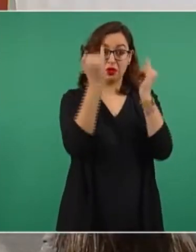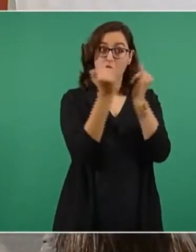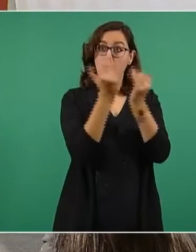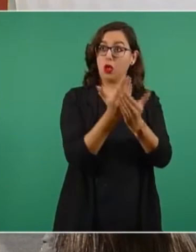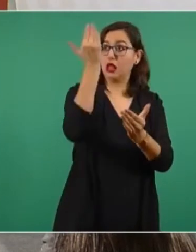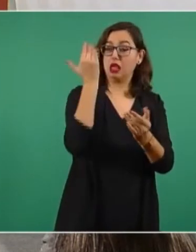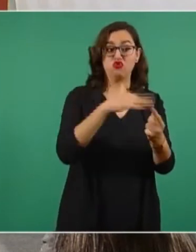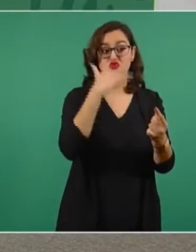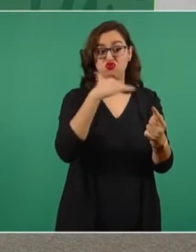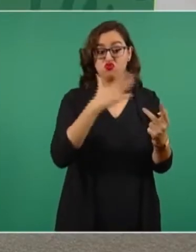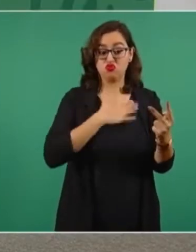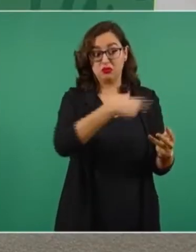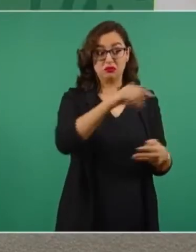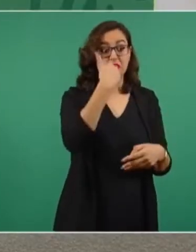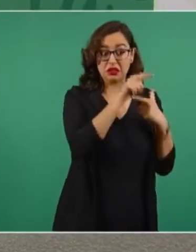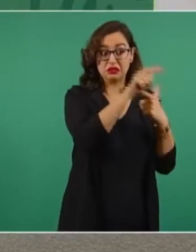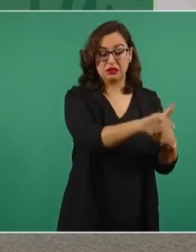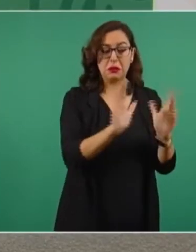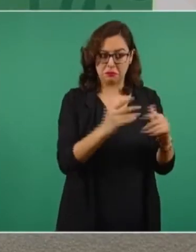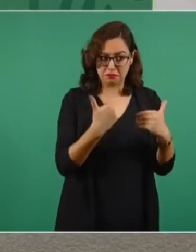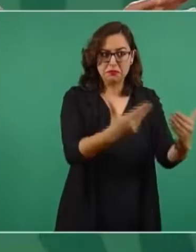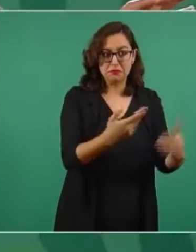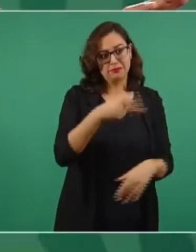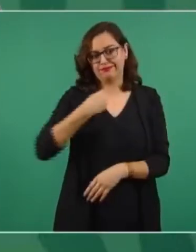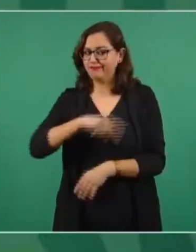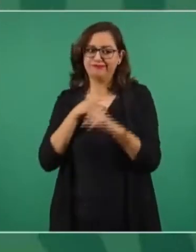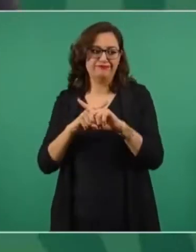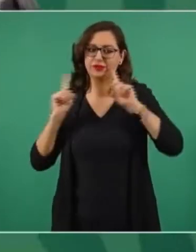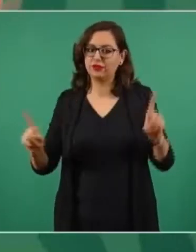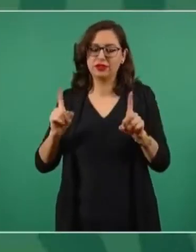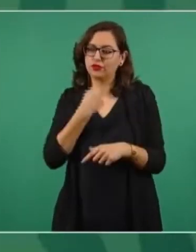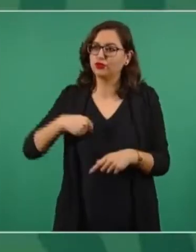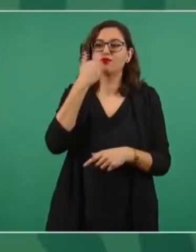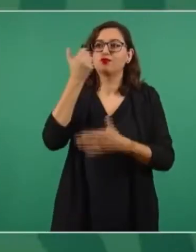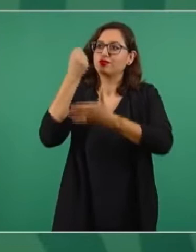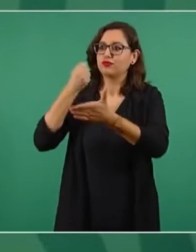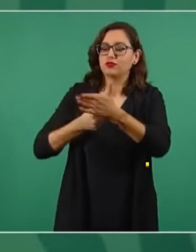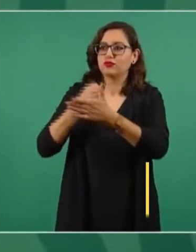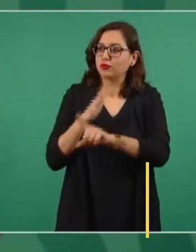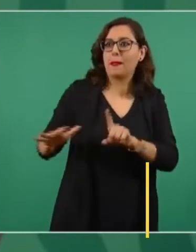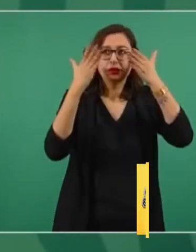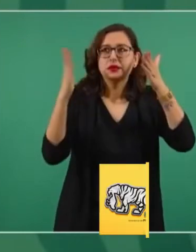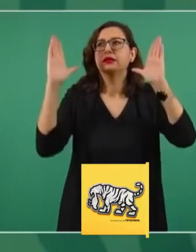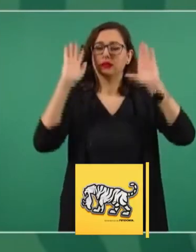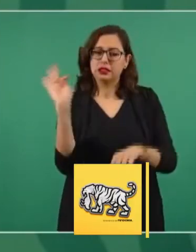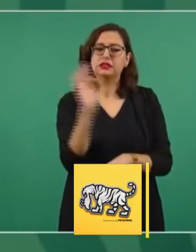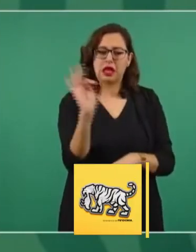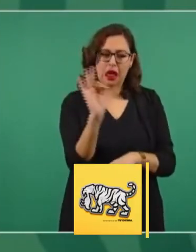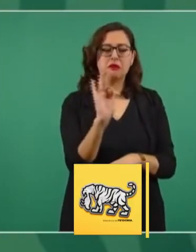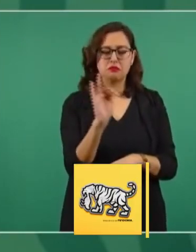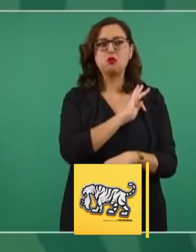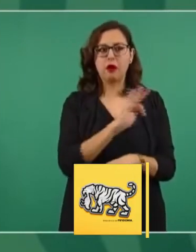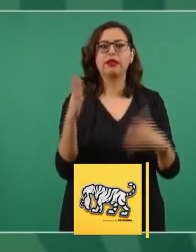de corrupción, de injusticias, de privilegios. Nosotros no, queremos acabar con eso y queremos luchar por una sociedad mejor, para todos. Además,